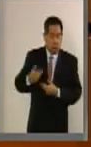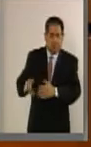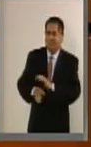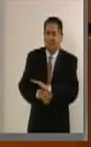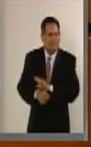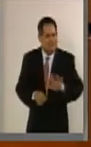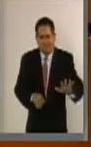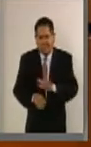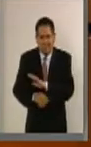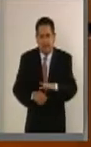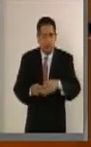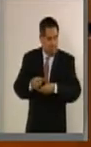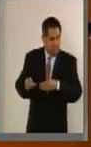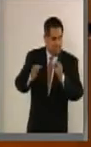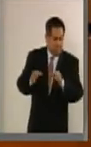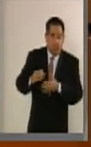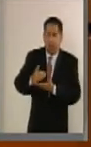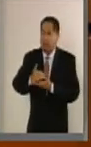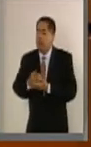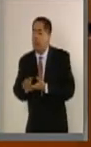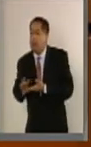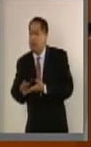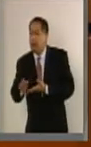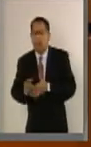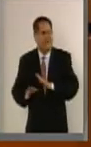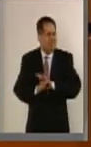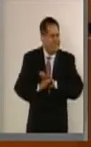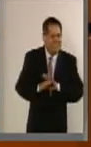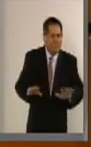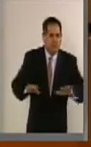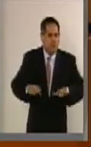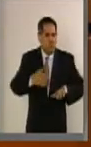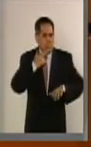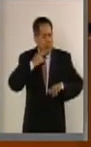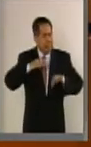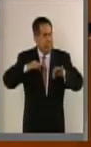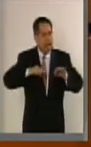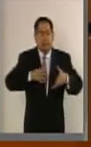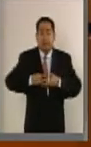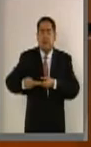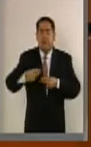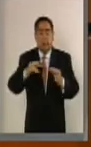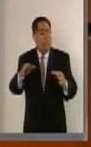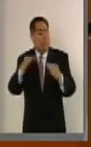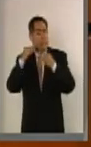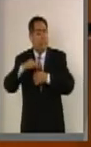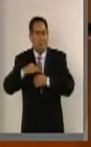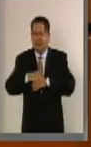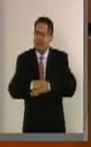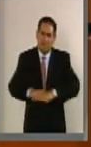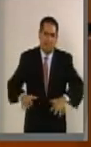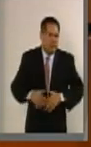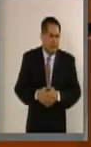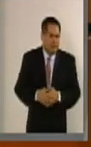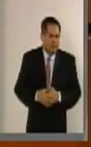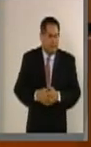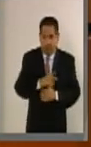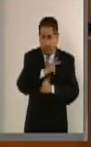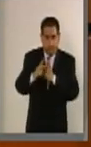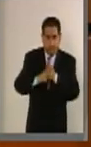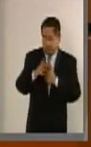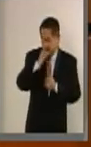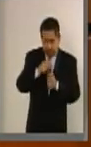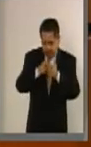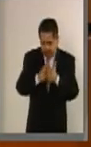organizar su distribución adecuada, sino de usarlos para clientelas electorales. El país no puede